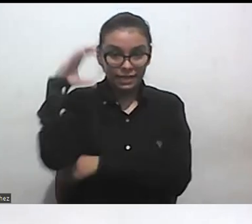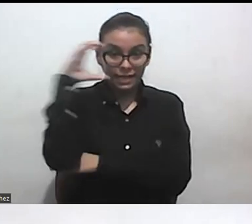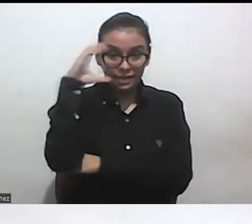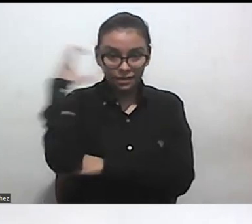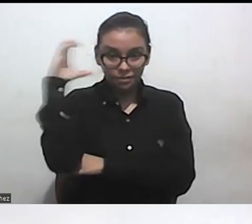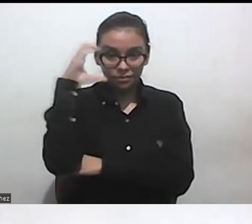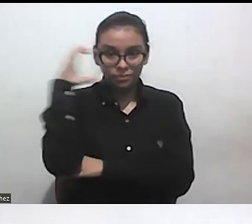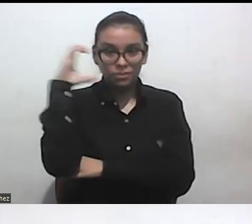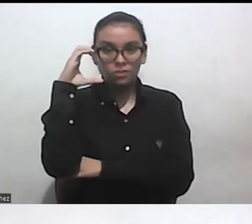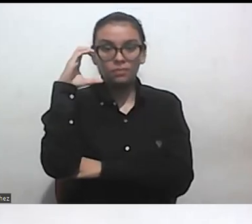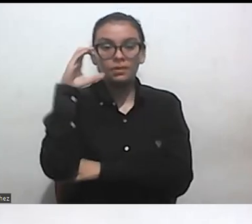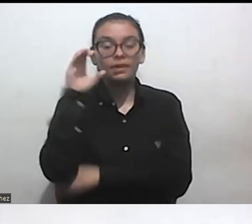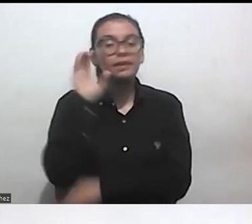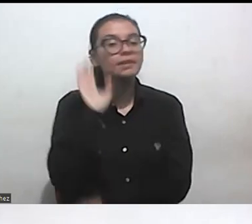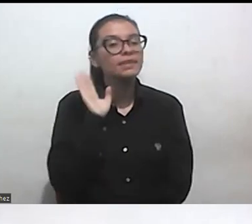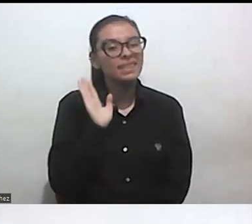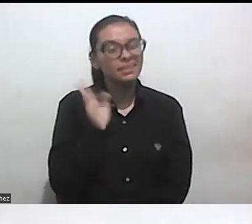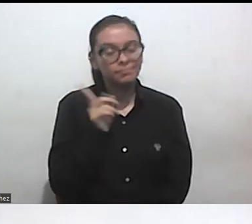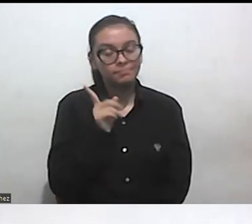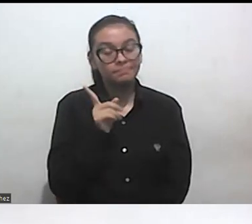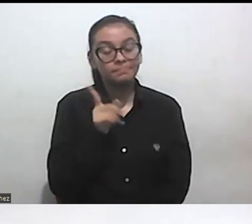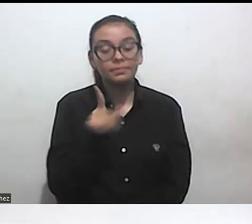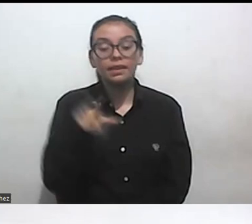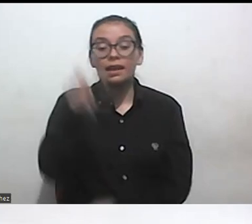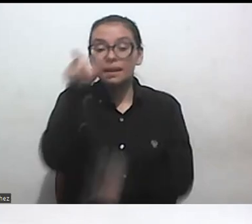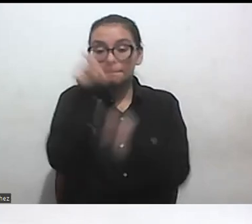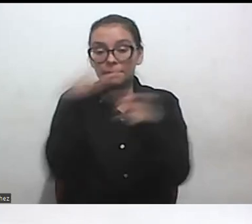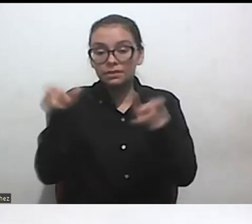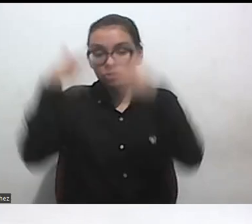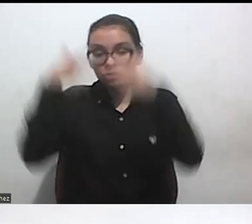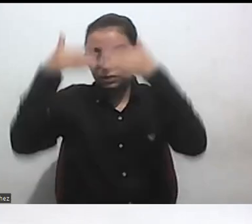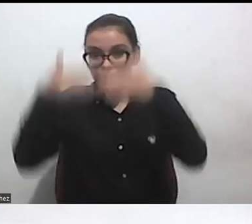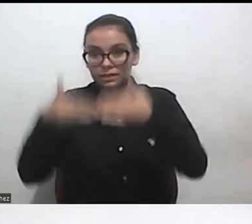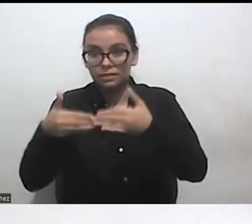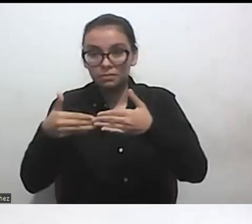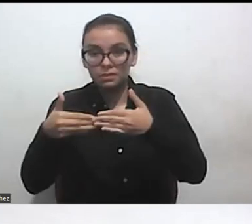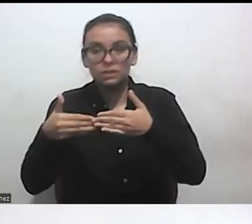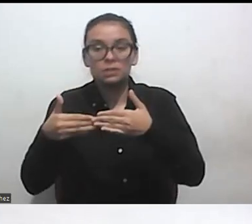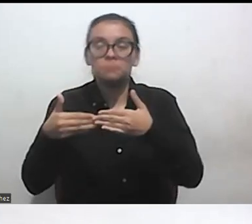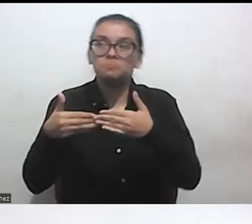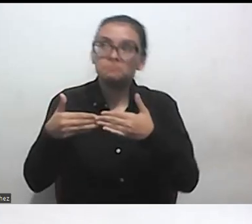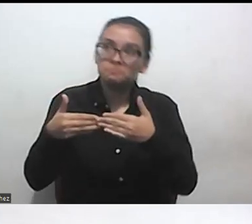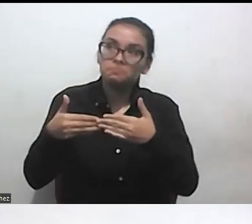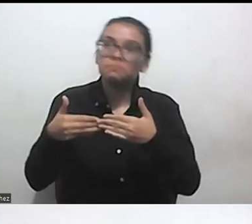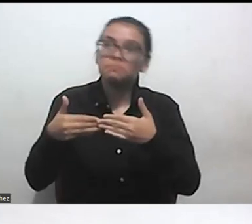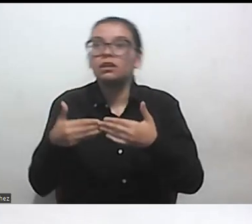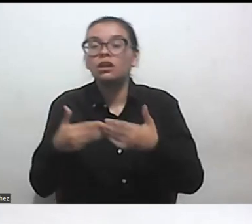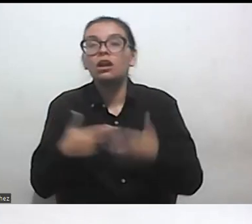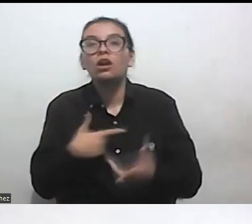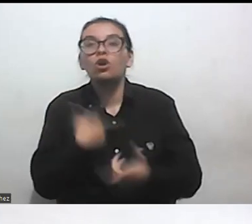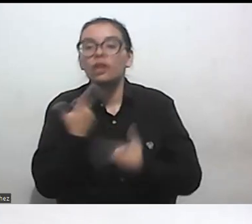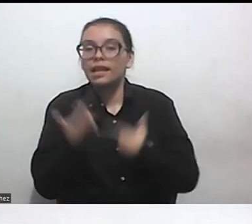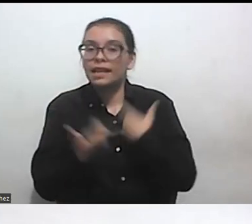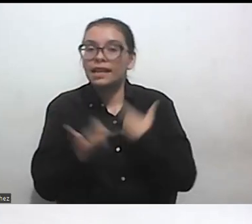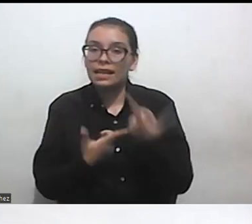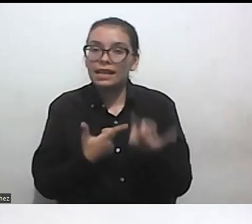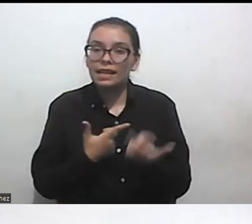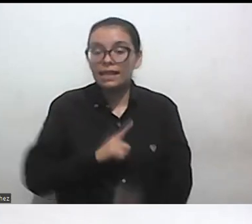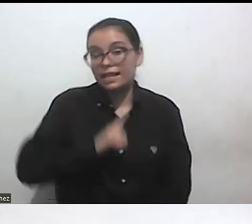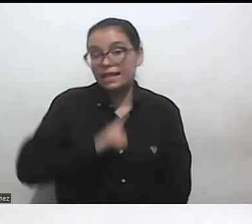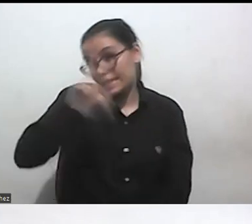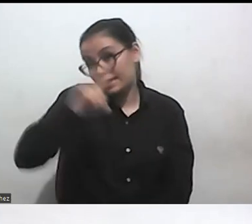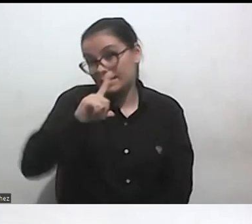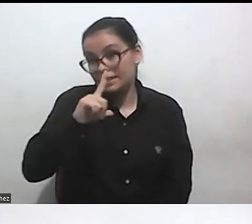personas con discapacidad ejercemos un liderazgo por lo menos yo tengo 16